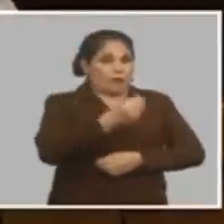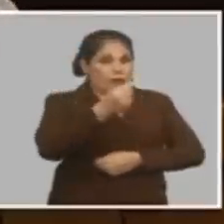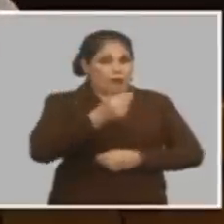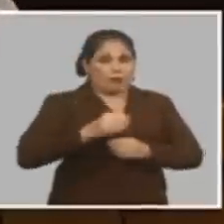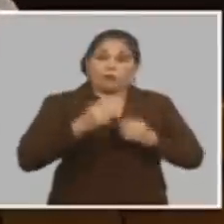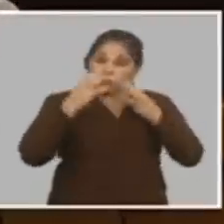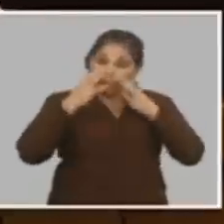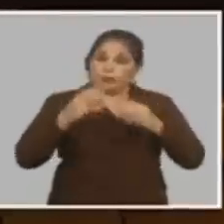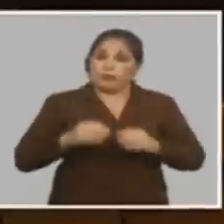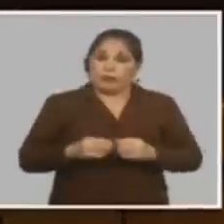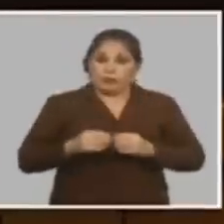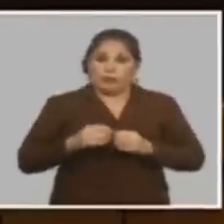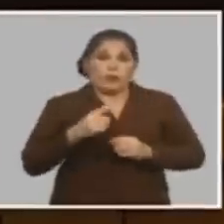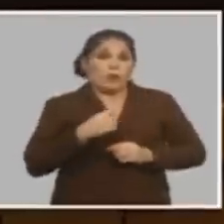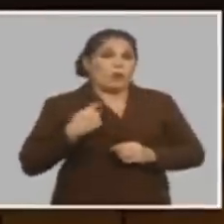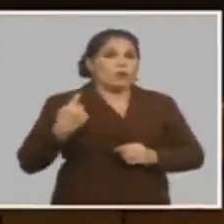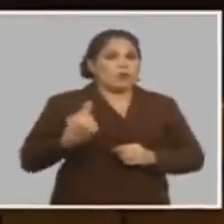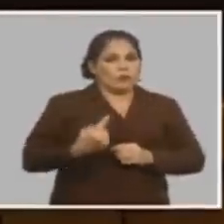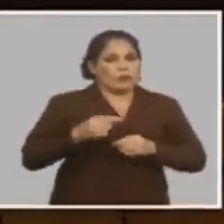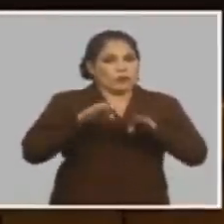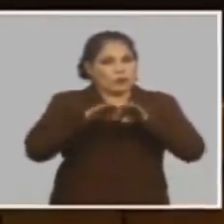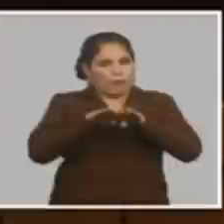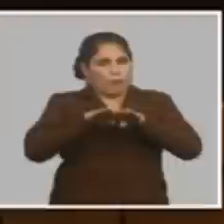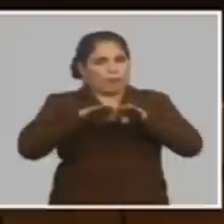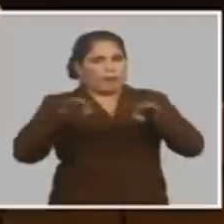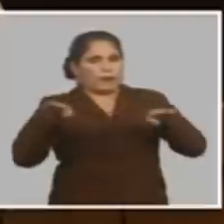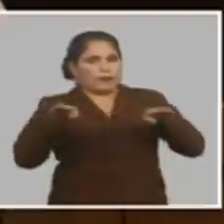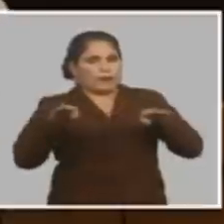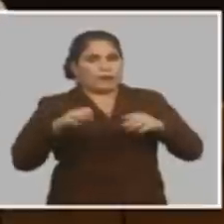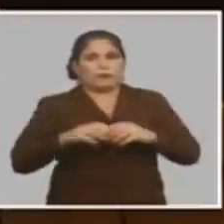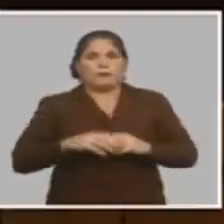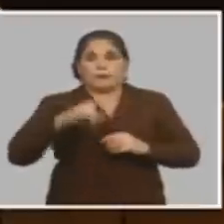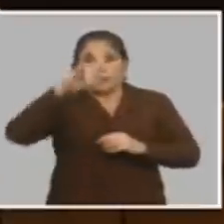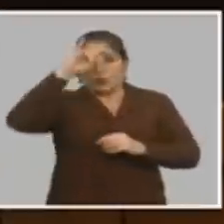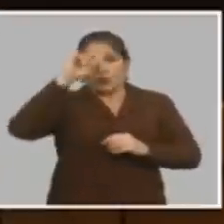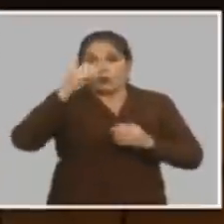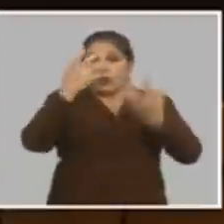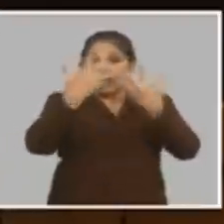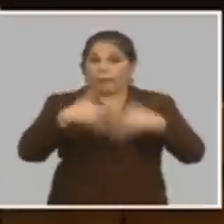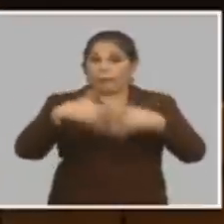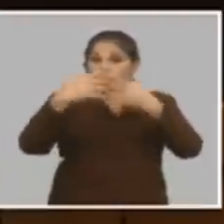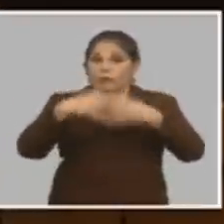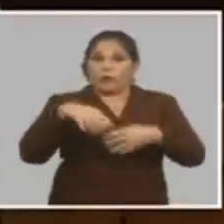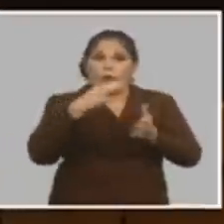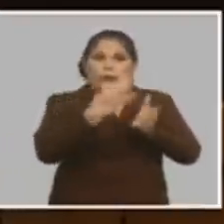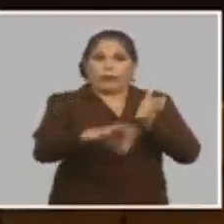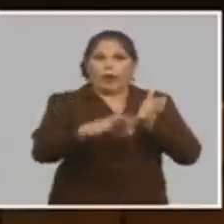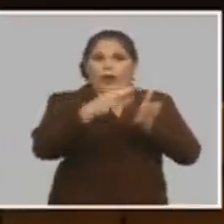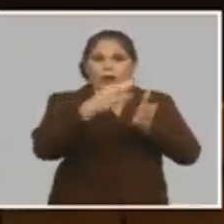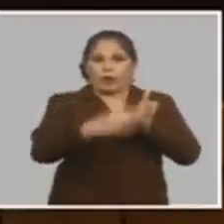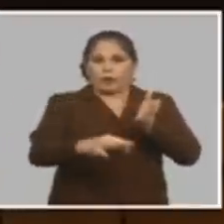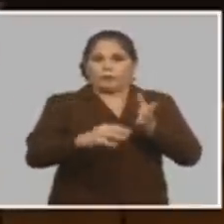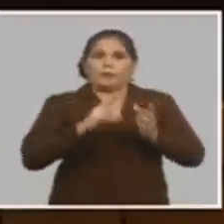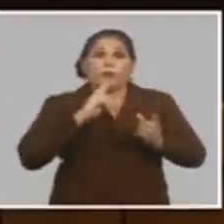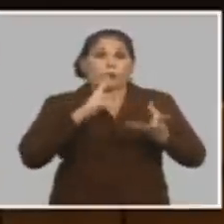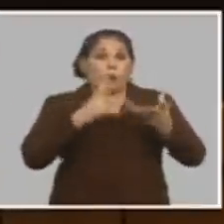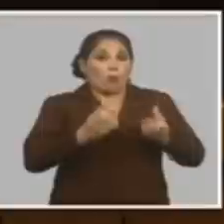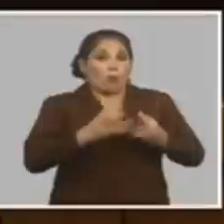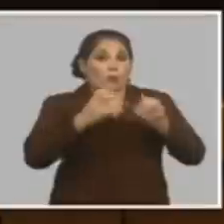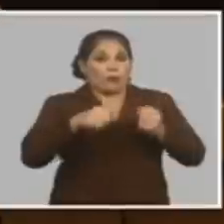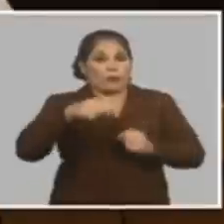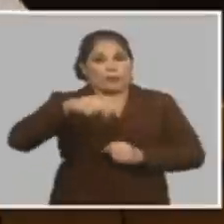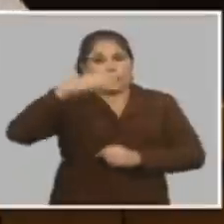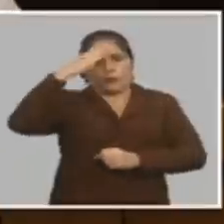entonces nosotros mantendremos subsidiada la producción de arroz cáscara húmedo en